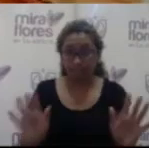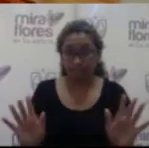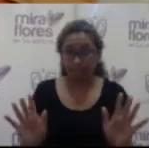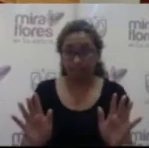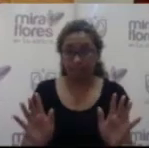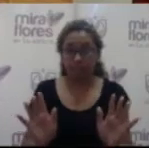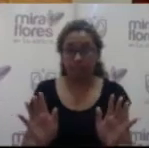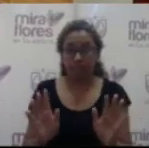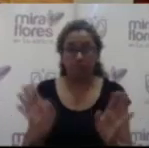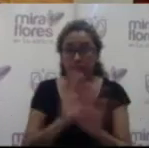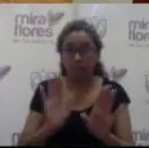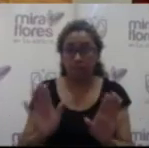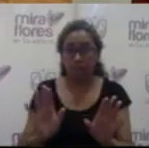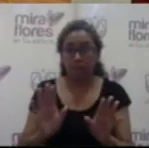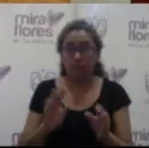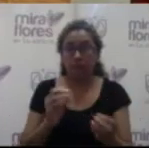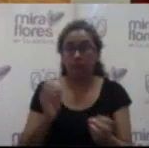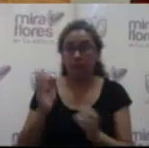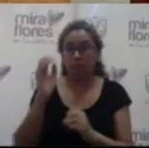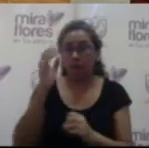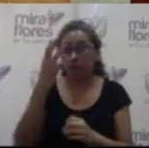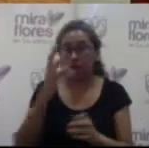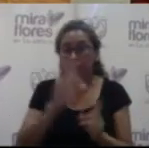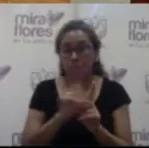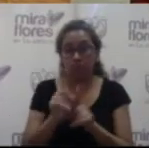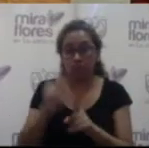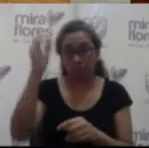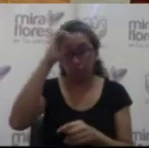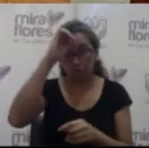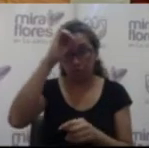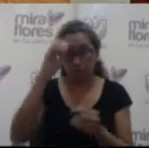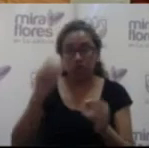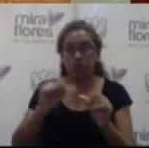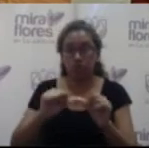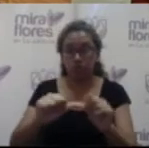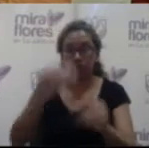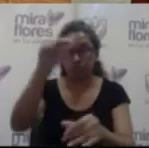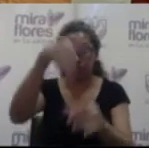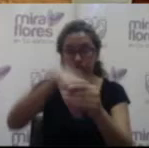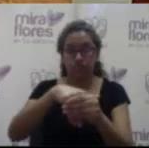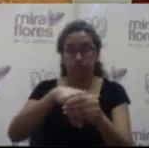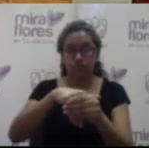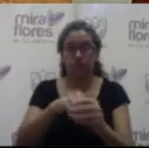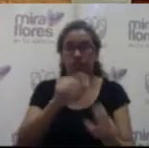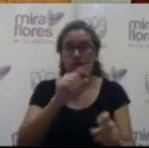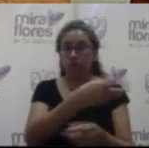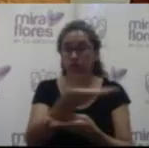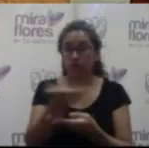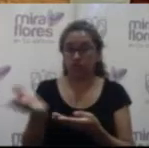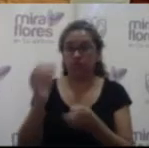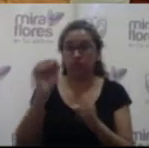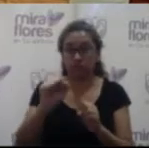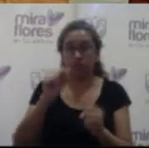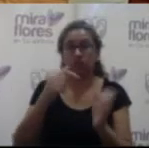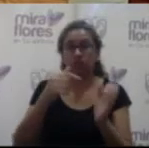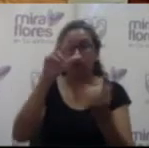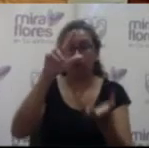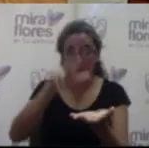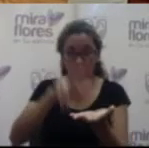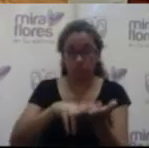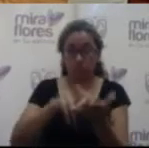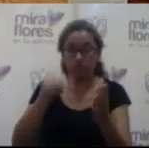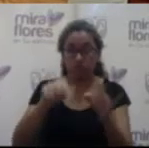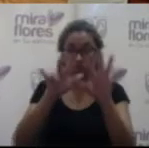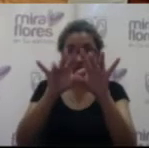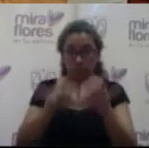sustentación o manifestación con relación a este tema, procederemos al voto. Aquellos miembros del consejo que estén a favor de aprobar